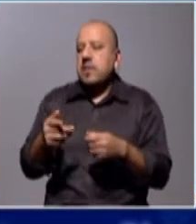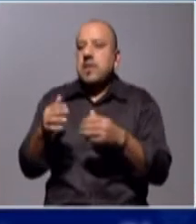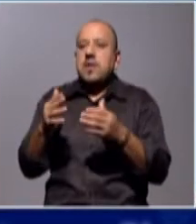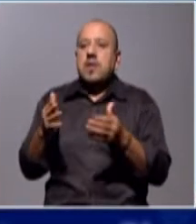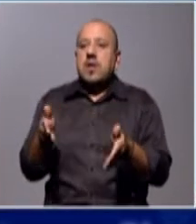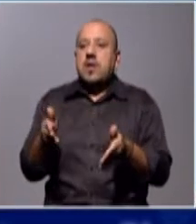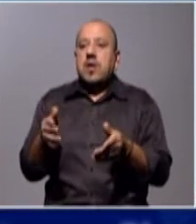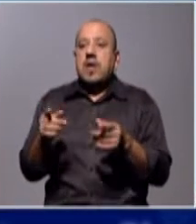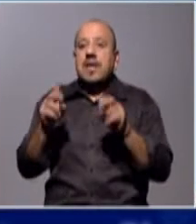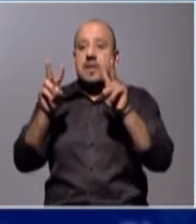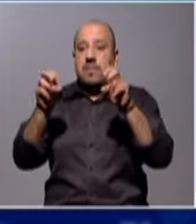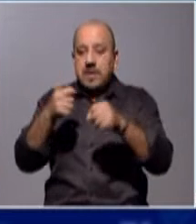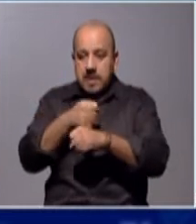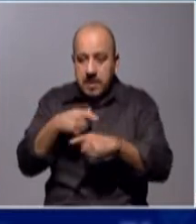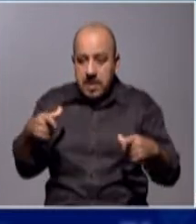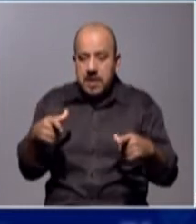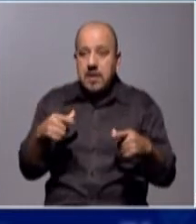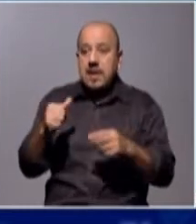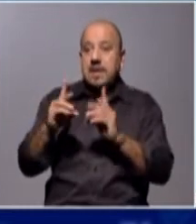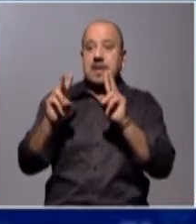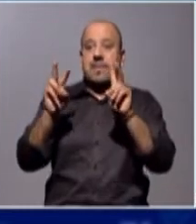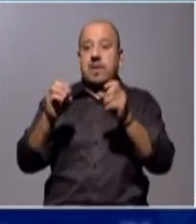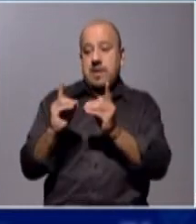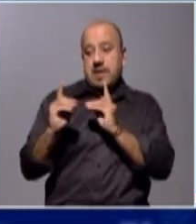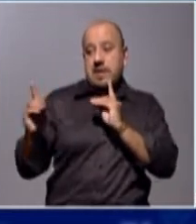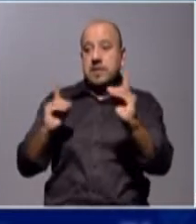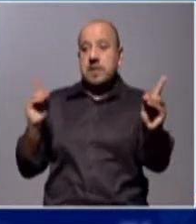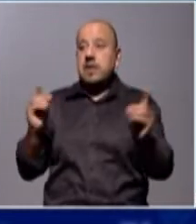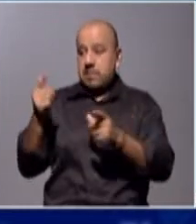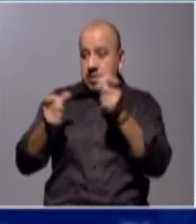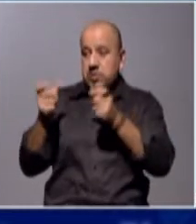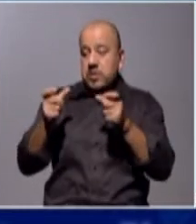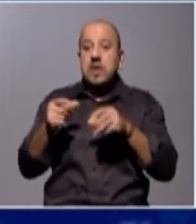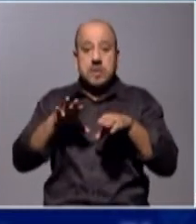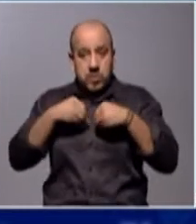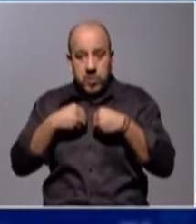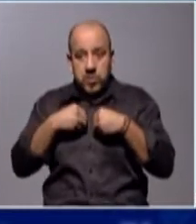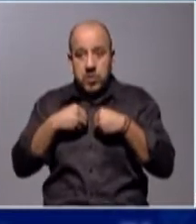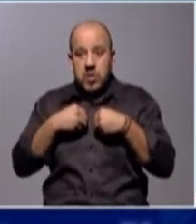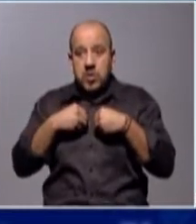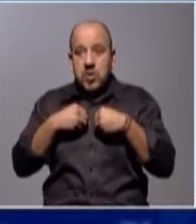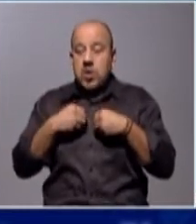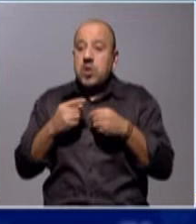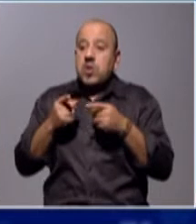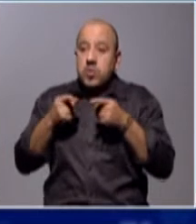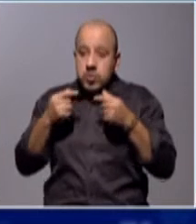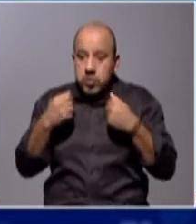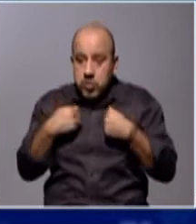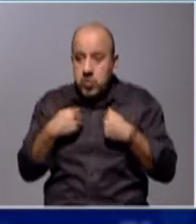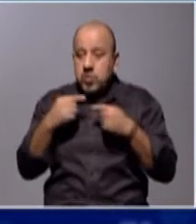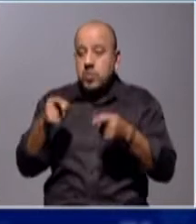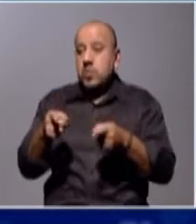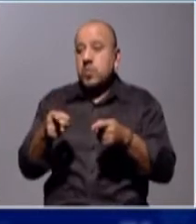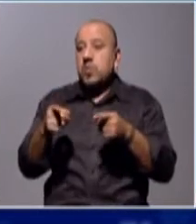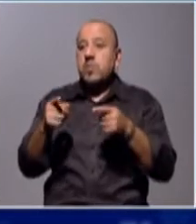para no solo las normas de higiene, sino el distanciamiento que la gente acató. Eran temores que los queríamos transmitir desde nuestra